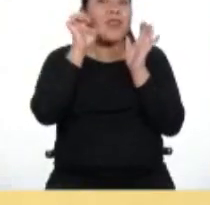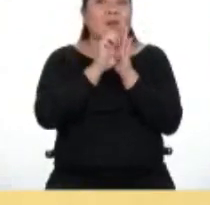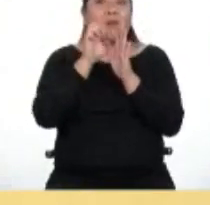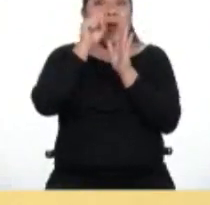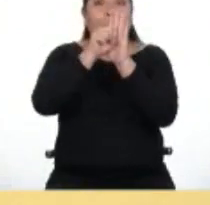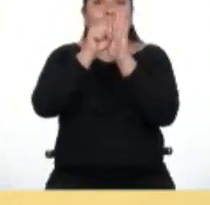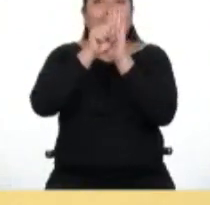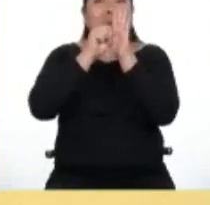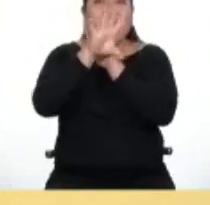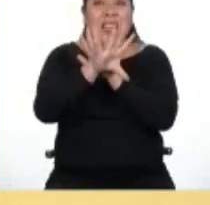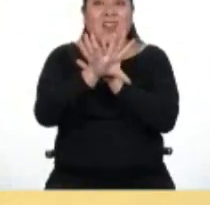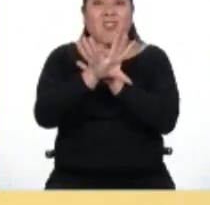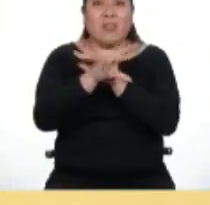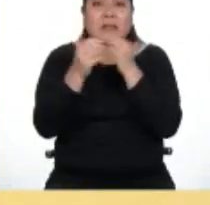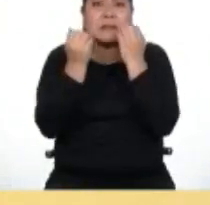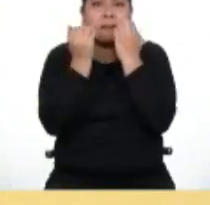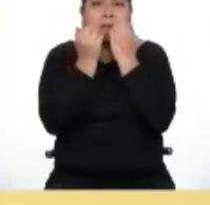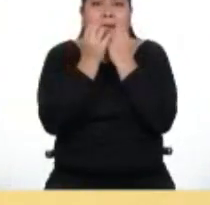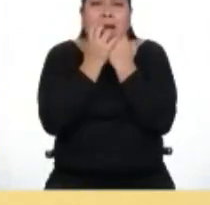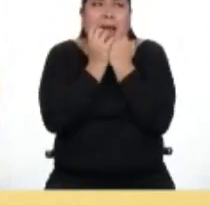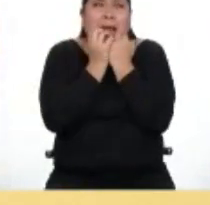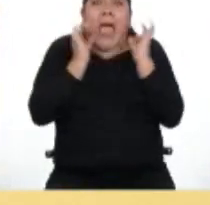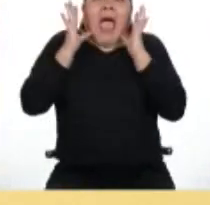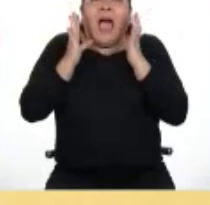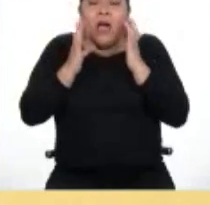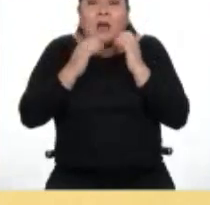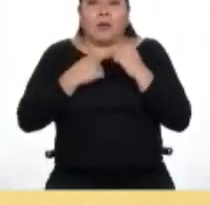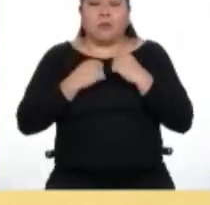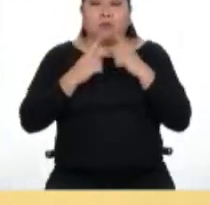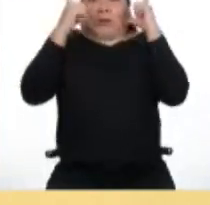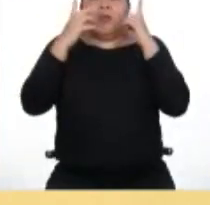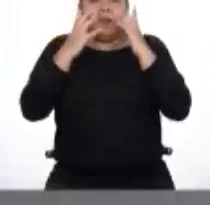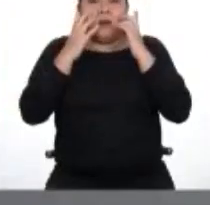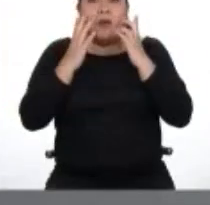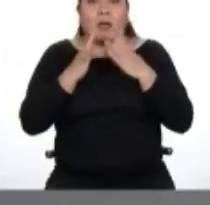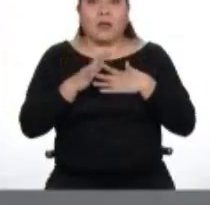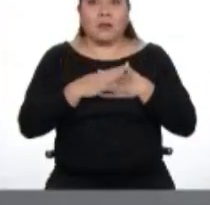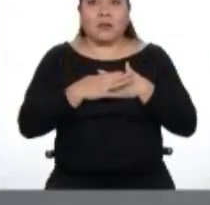terror, las reacciones suelen ser gritos y sobresaltos.